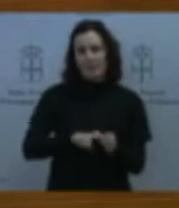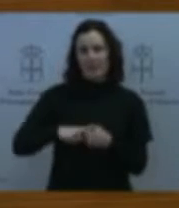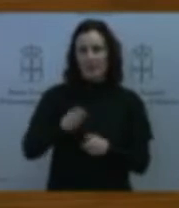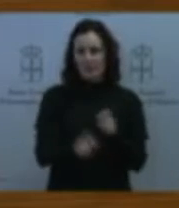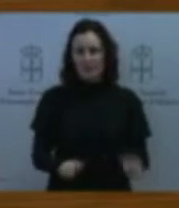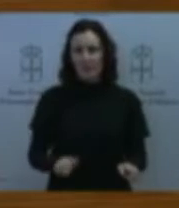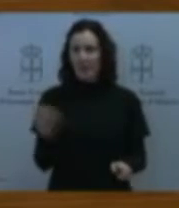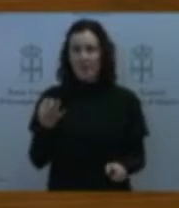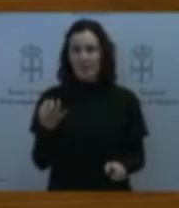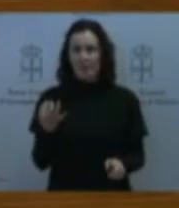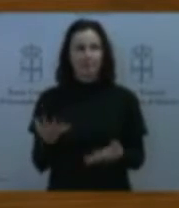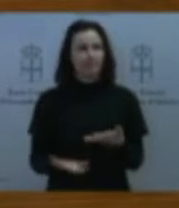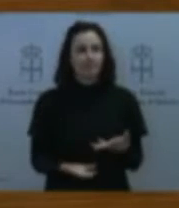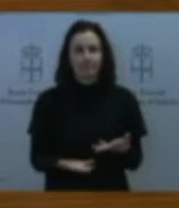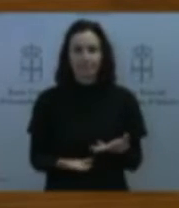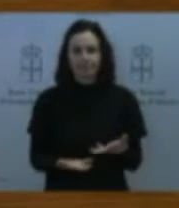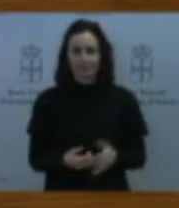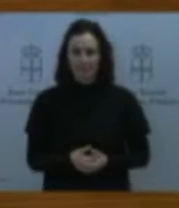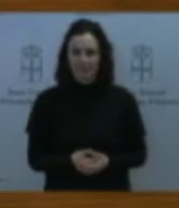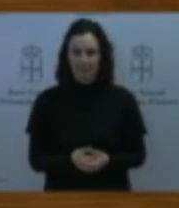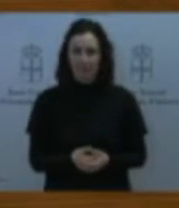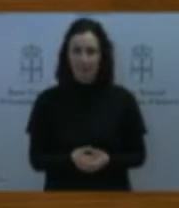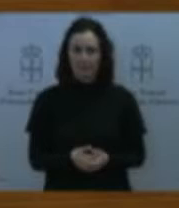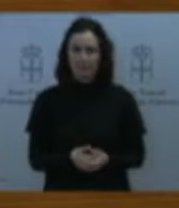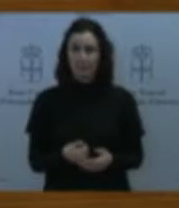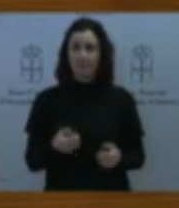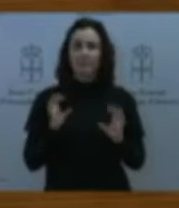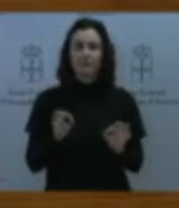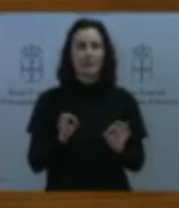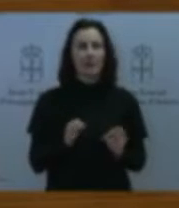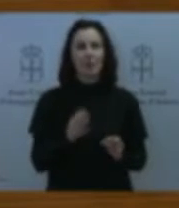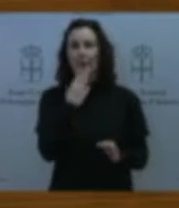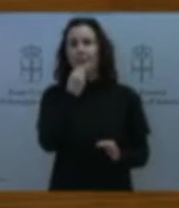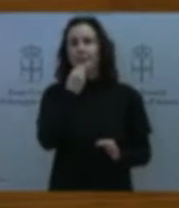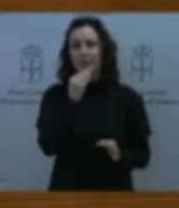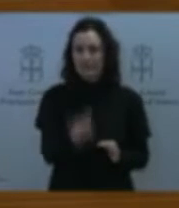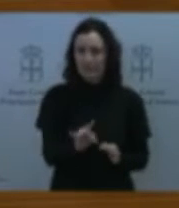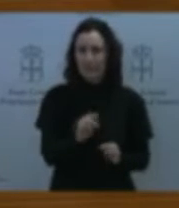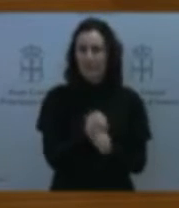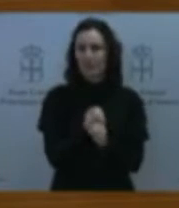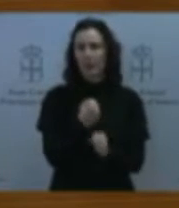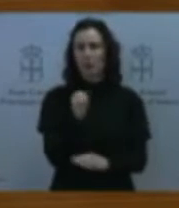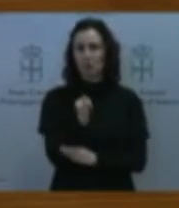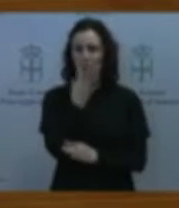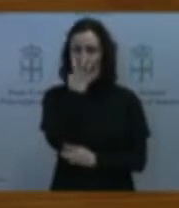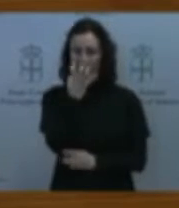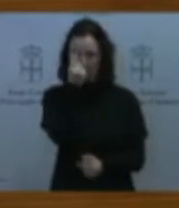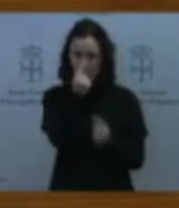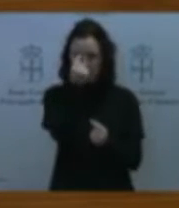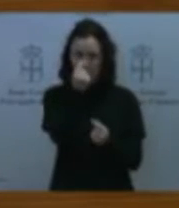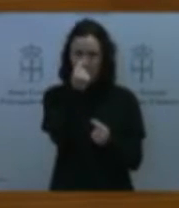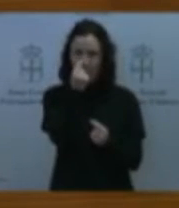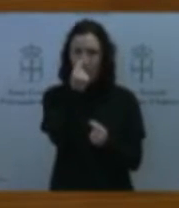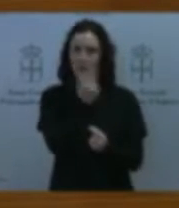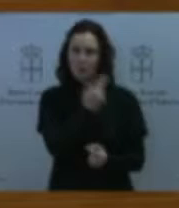una condición sacrosanta y el trabajo institucional riguroso, serio y comprometido de representantes legítimos